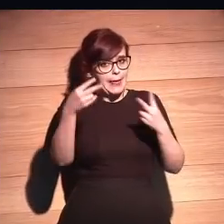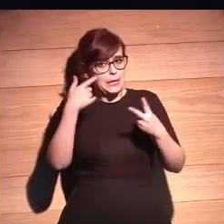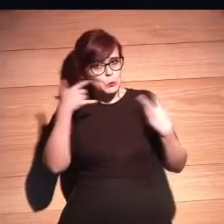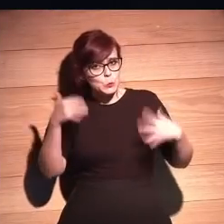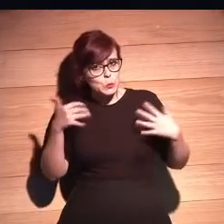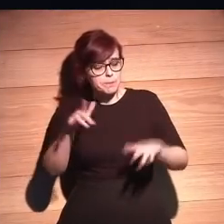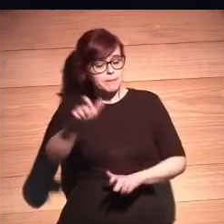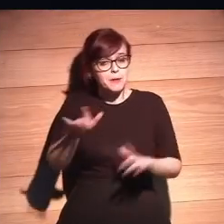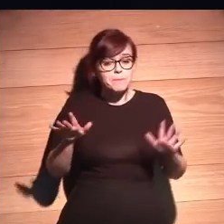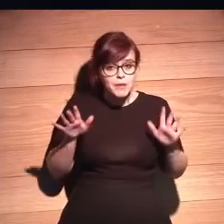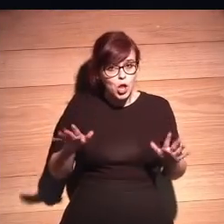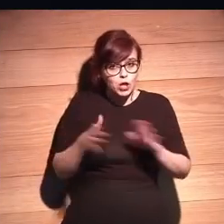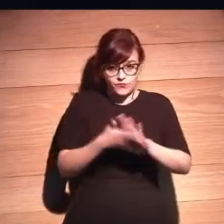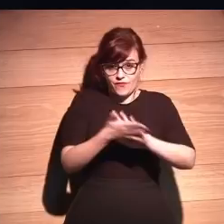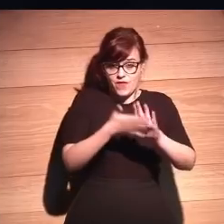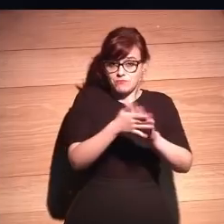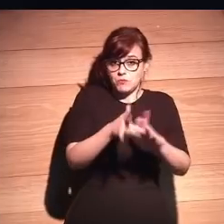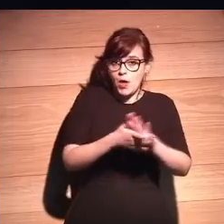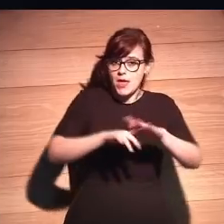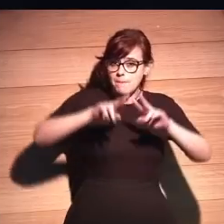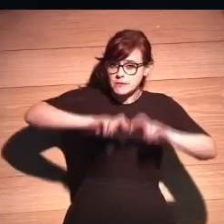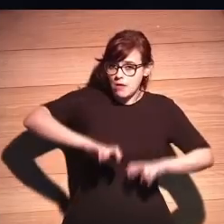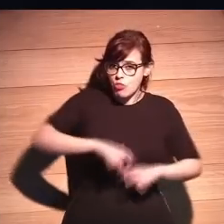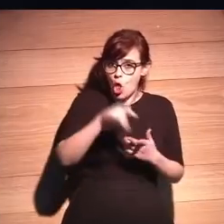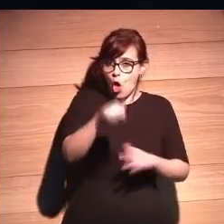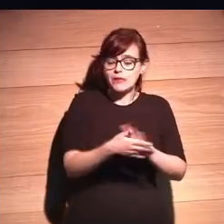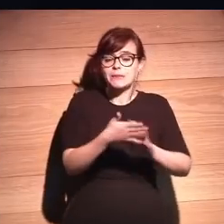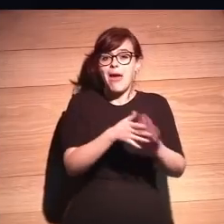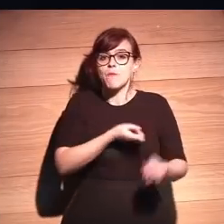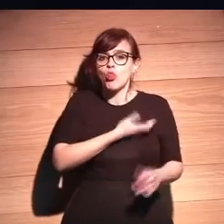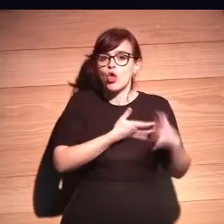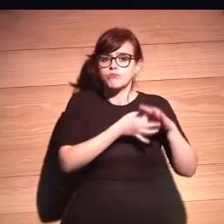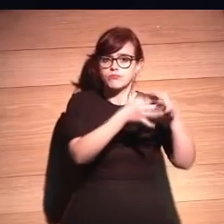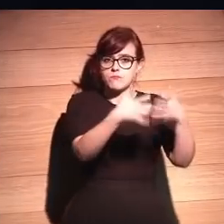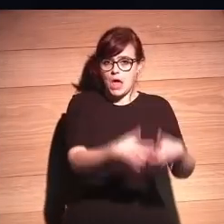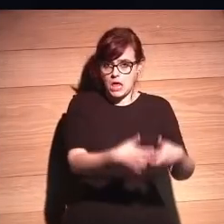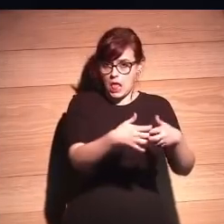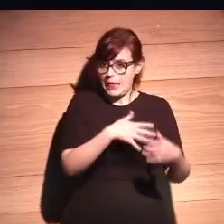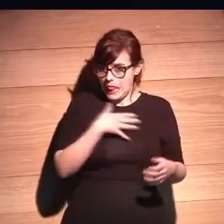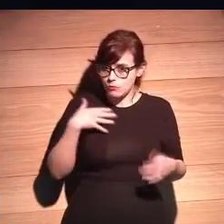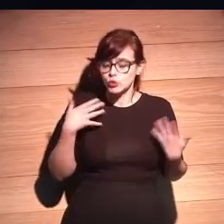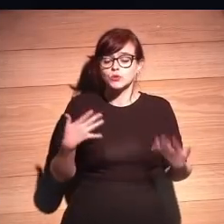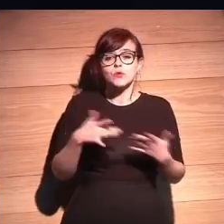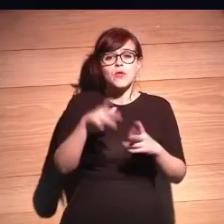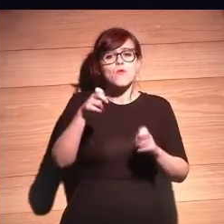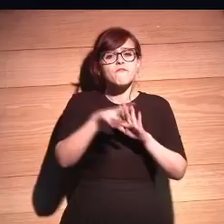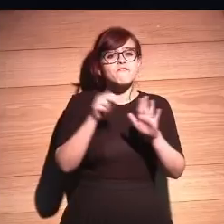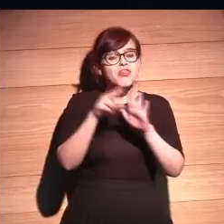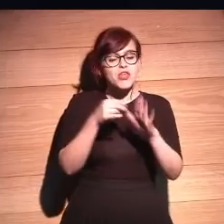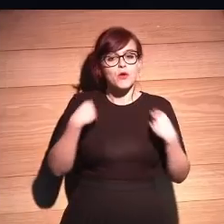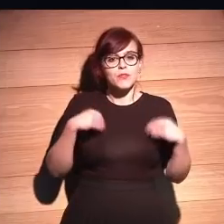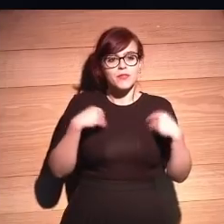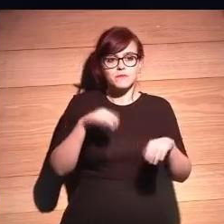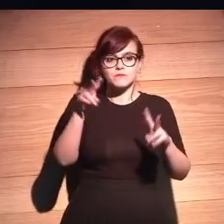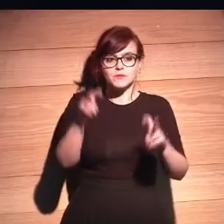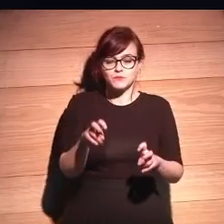eso es una de las líneas principales de investigación hoy en día, ¿no? Ahí, repito, que hay un vídeo muy divertido de